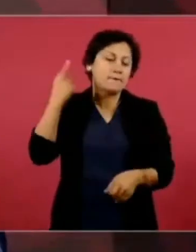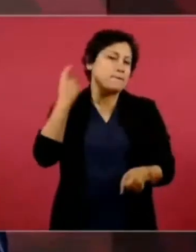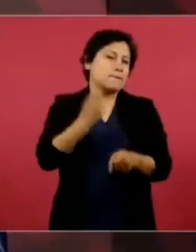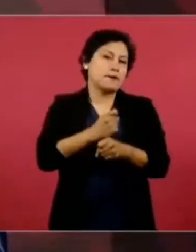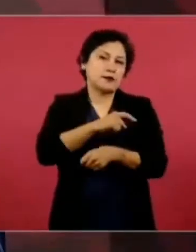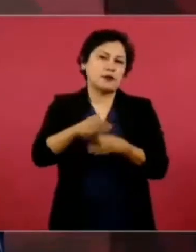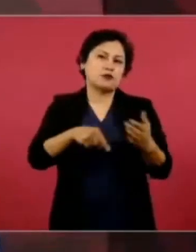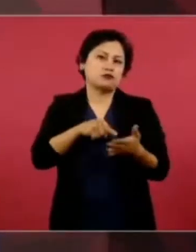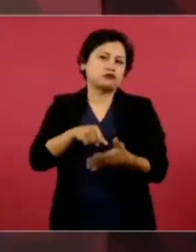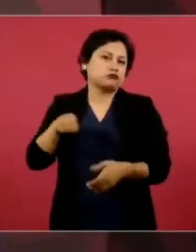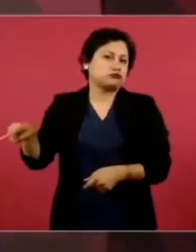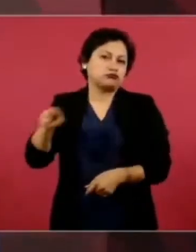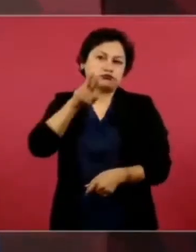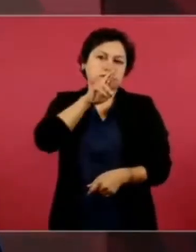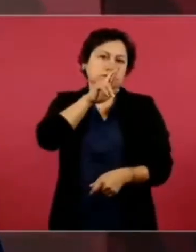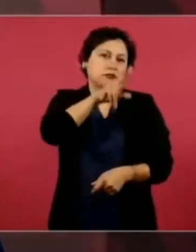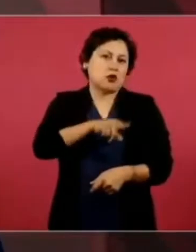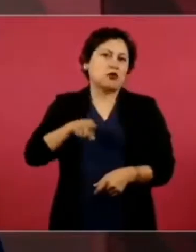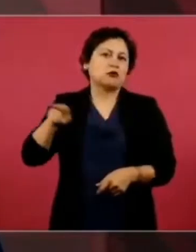El primer ministro Modi.